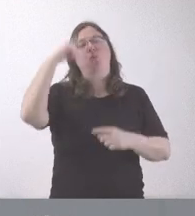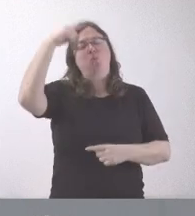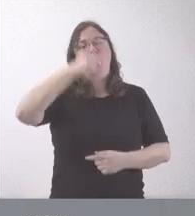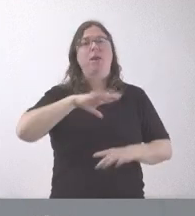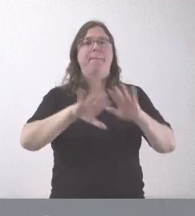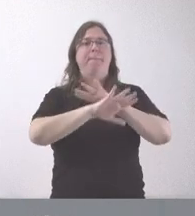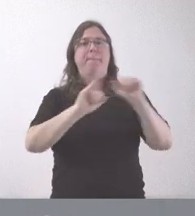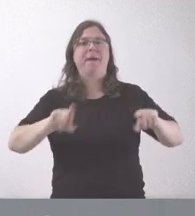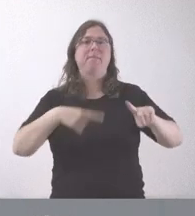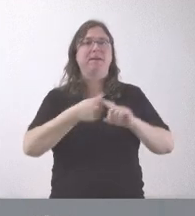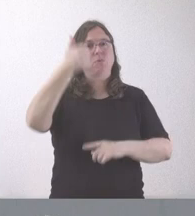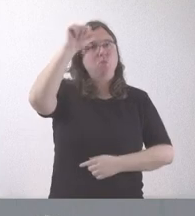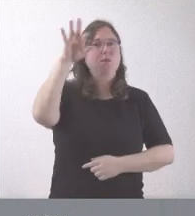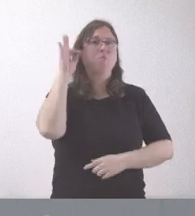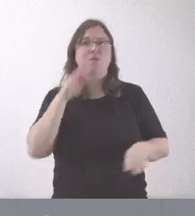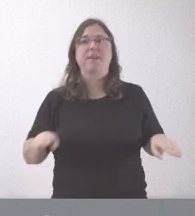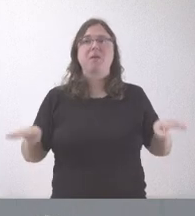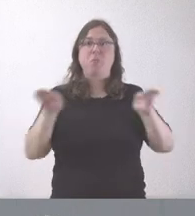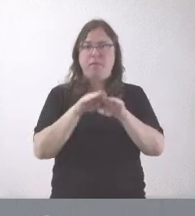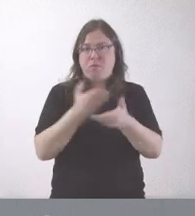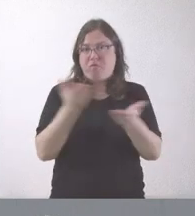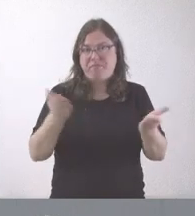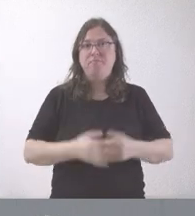hombres y mujeres, en los que también nosotros creemos firmemente.